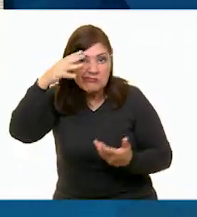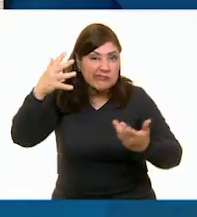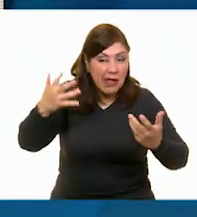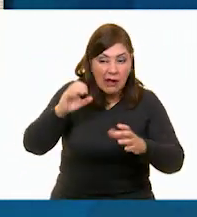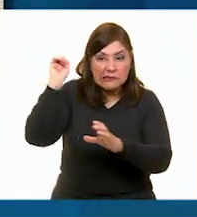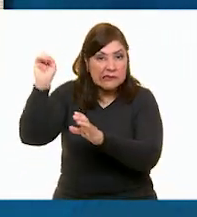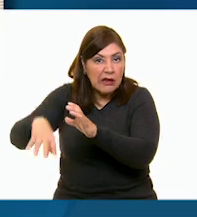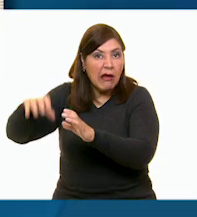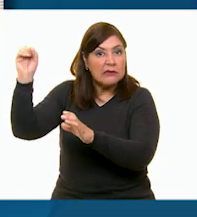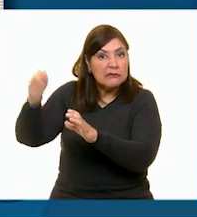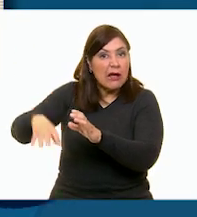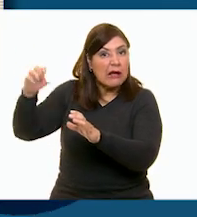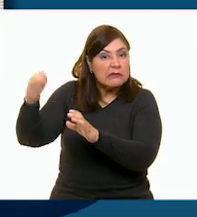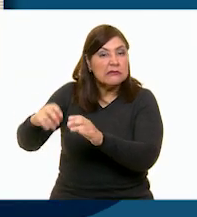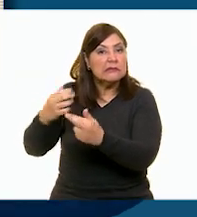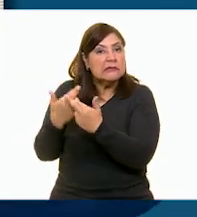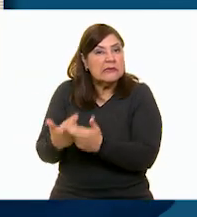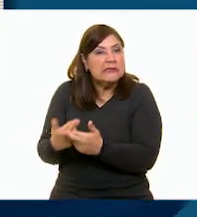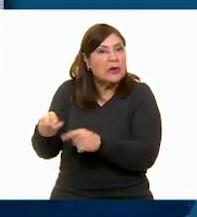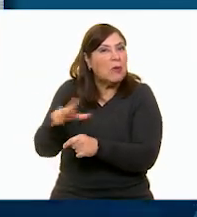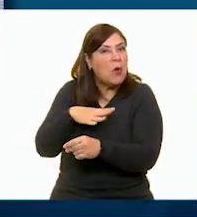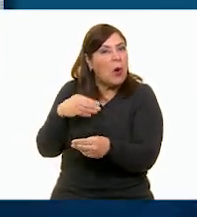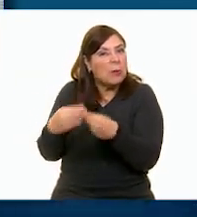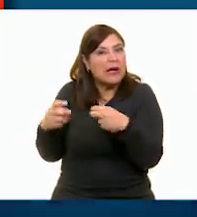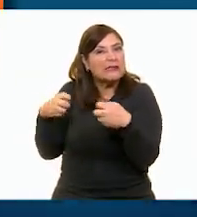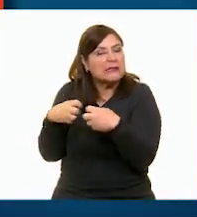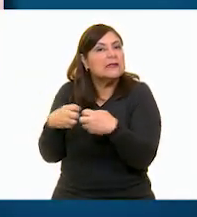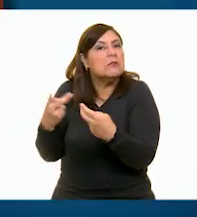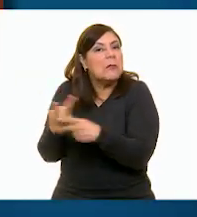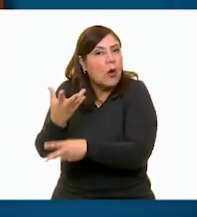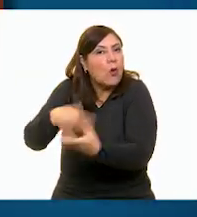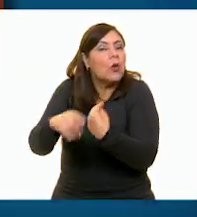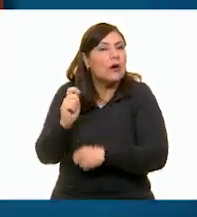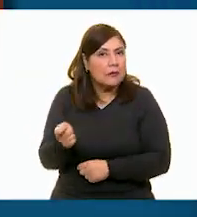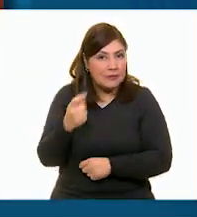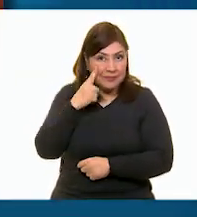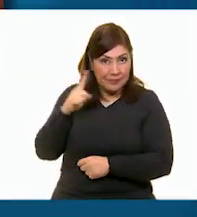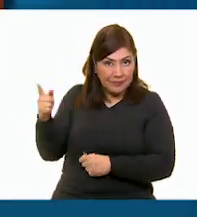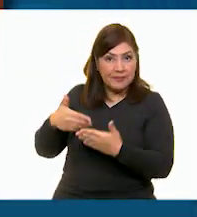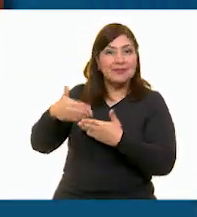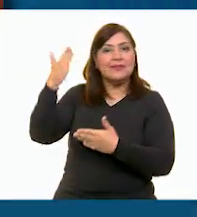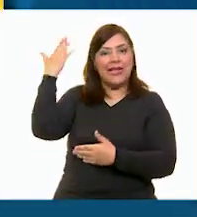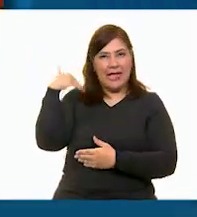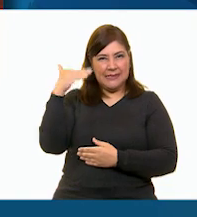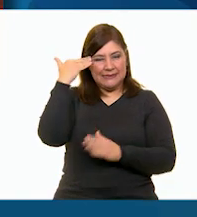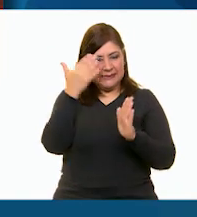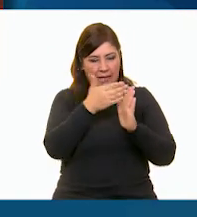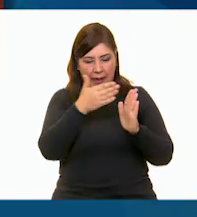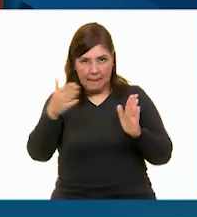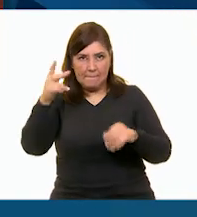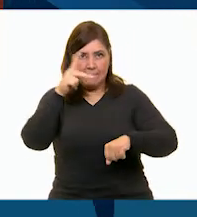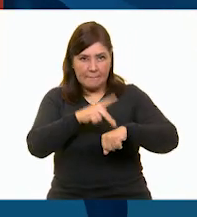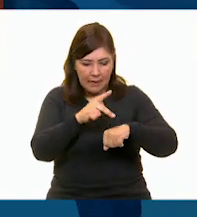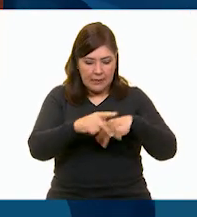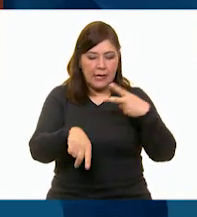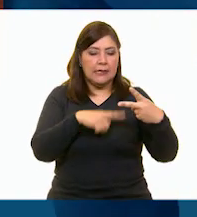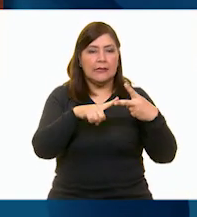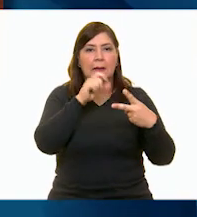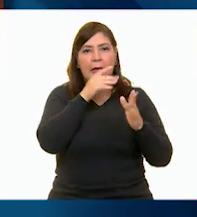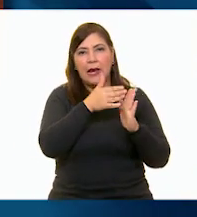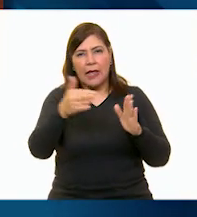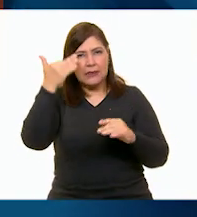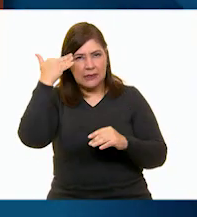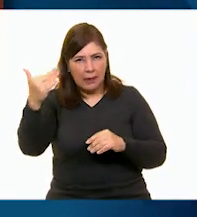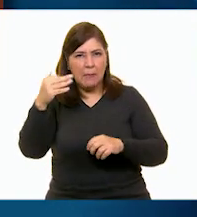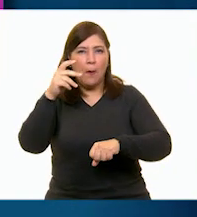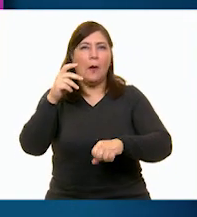pasa con tantos desechos plásticos? Así como hubo una edad de piedra y una edad de los metales,